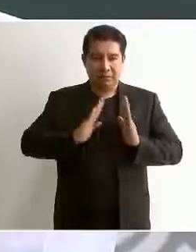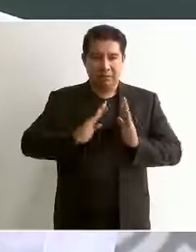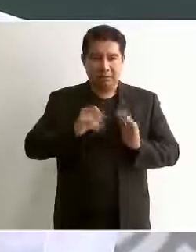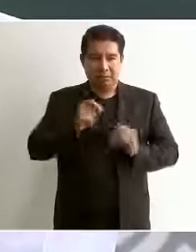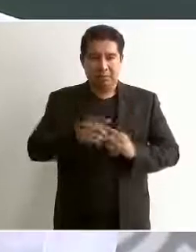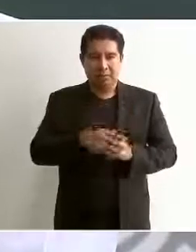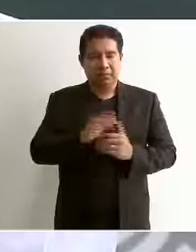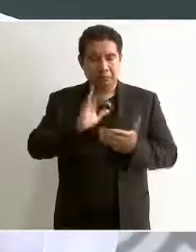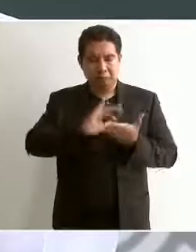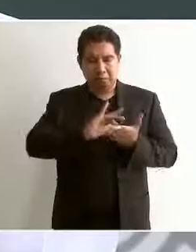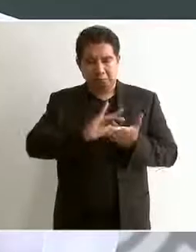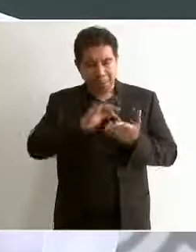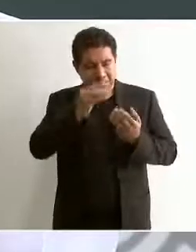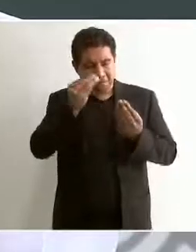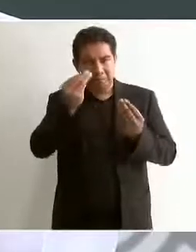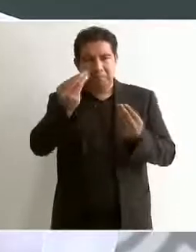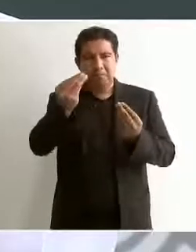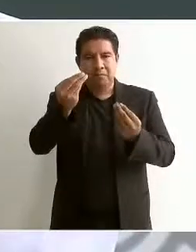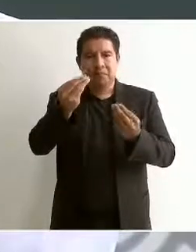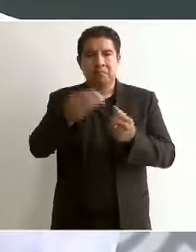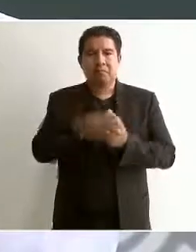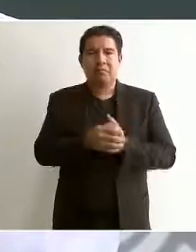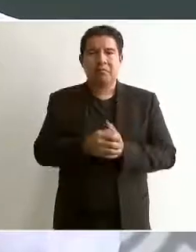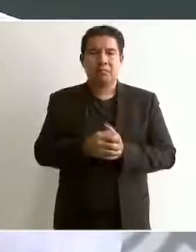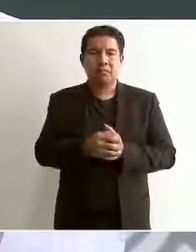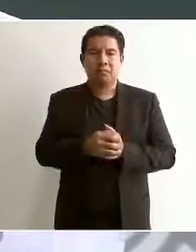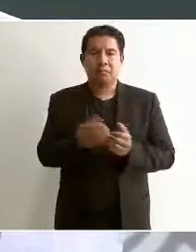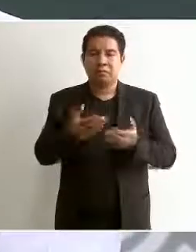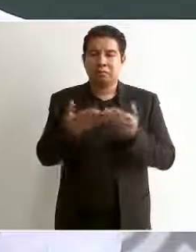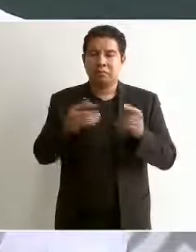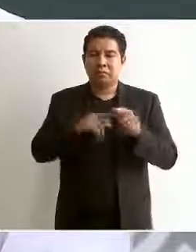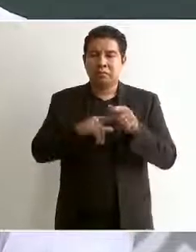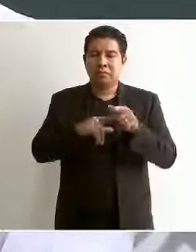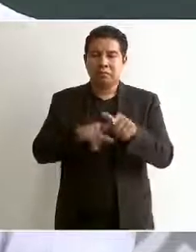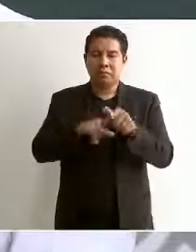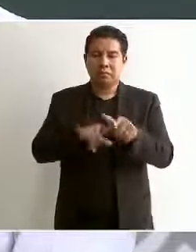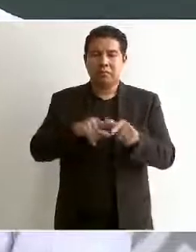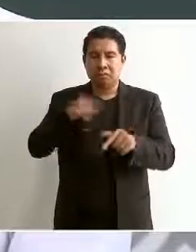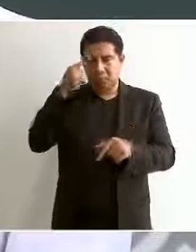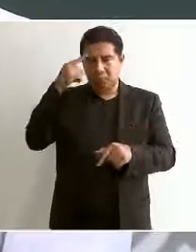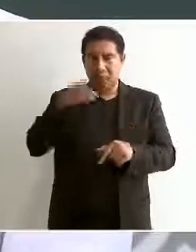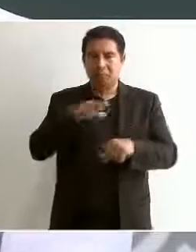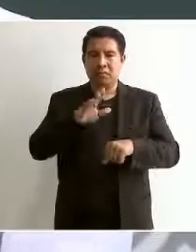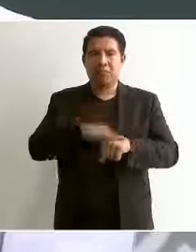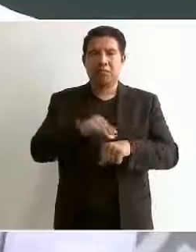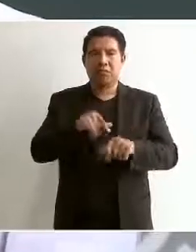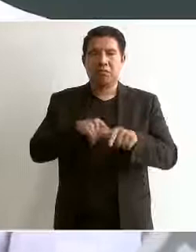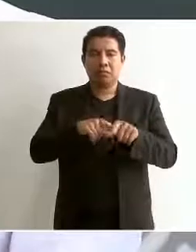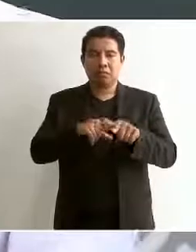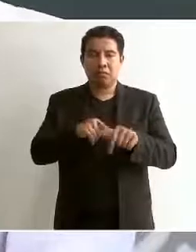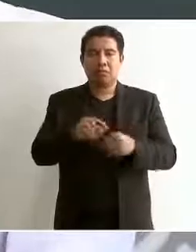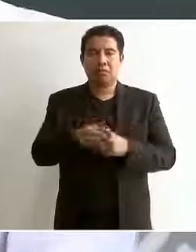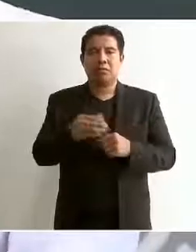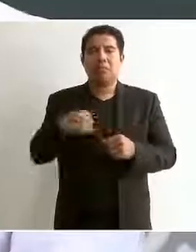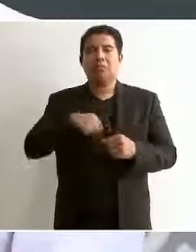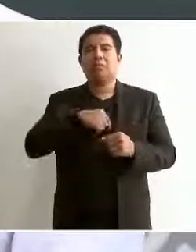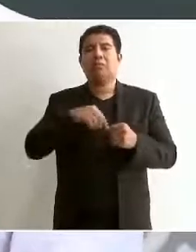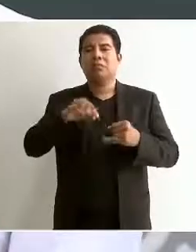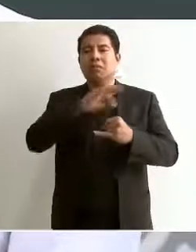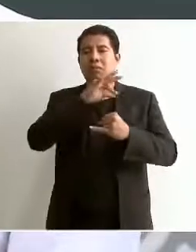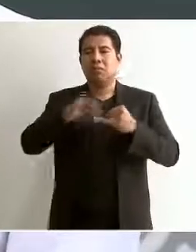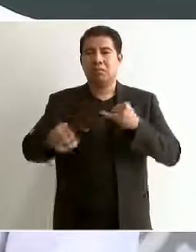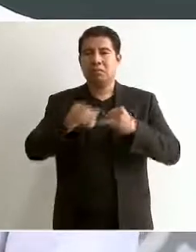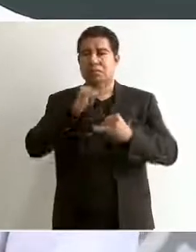muchas muchas gracias y vamos a seguir así al final vamos a demostrar